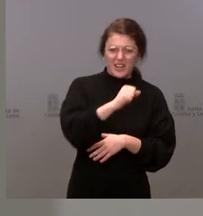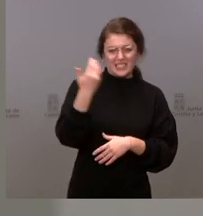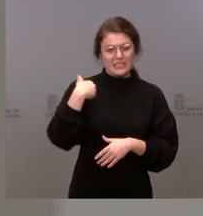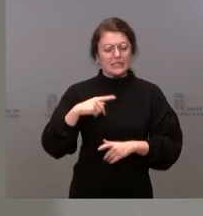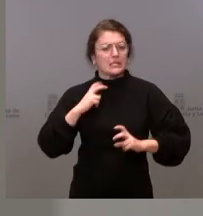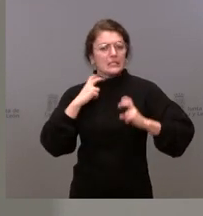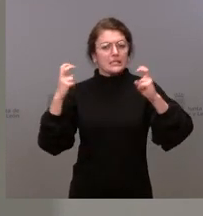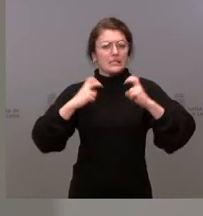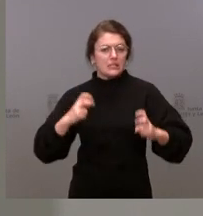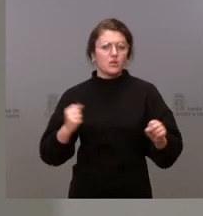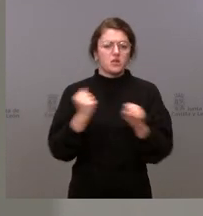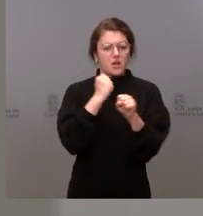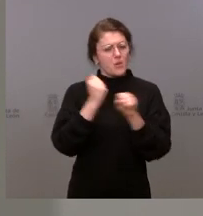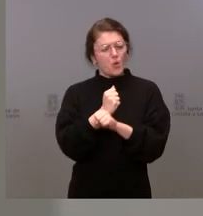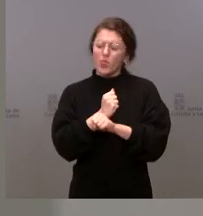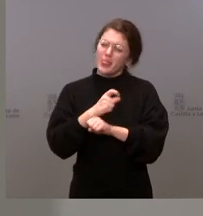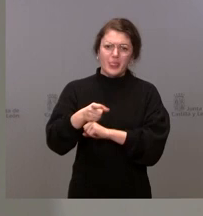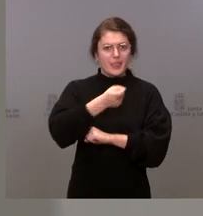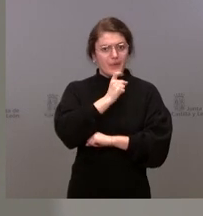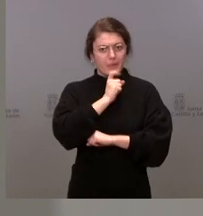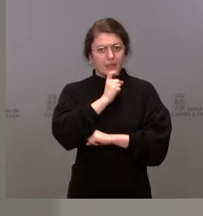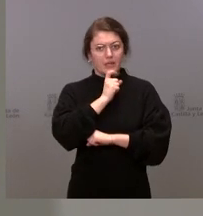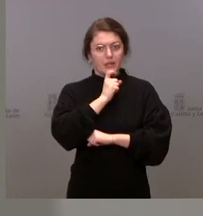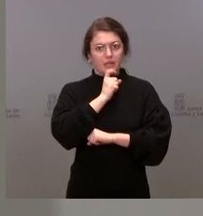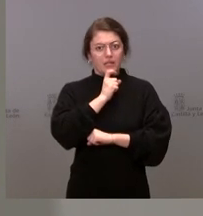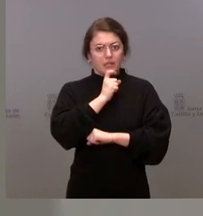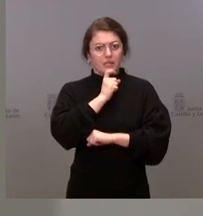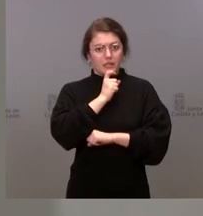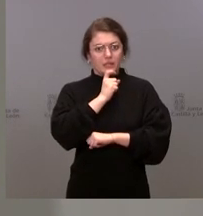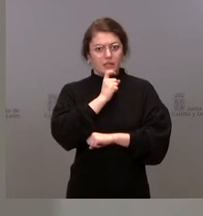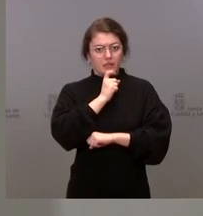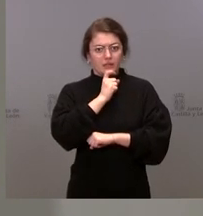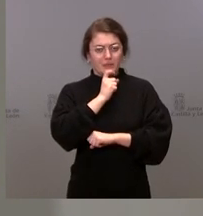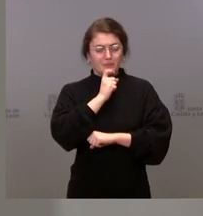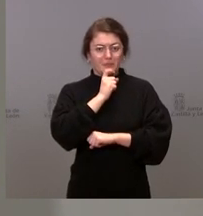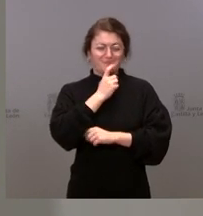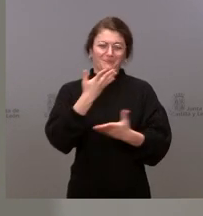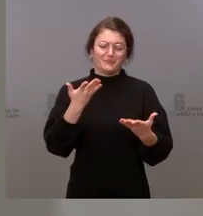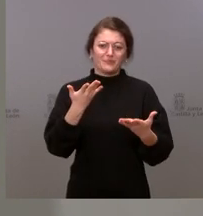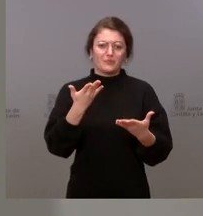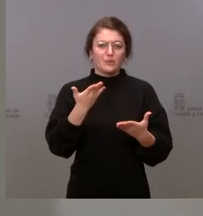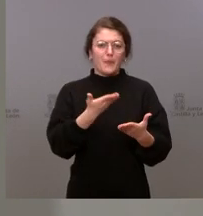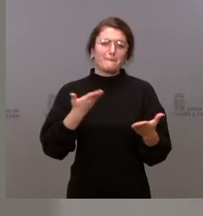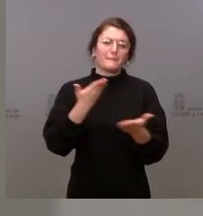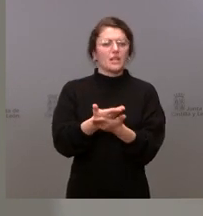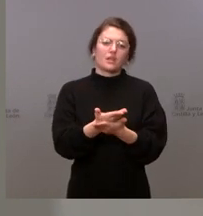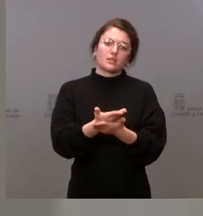trabajo muy difíciles, muy difíciles. Y lo menos que se puede pedir es respeto a nuestros